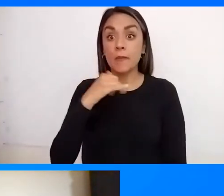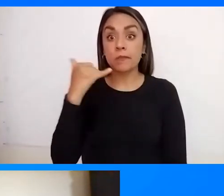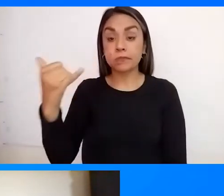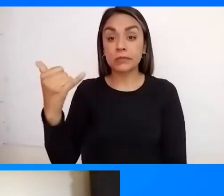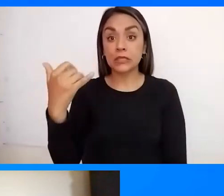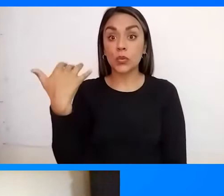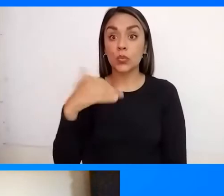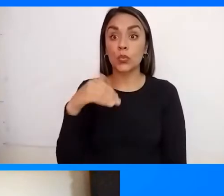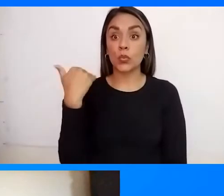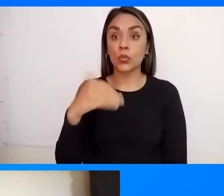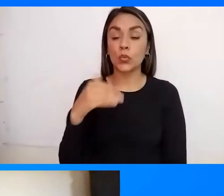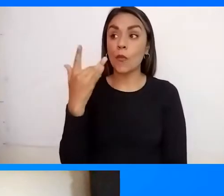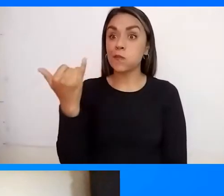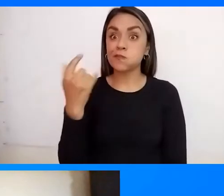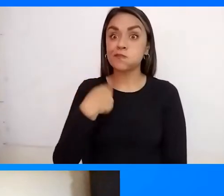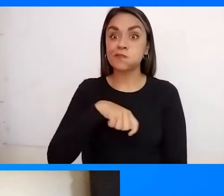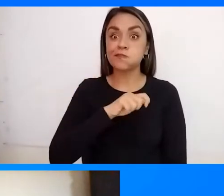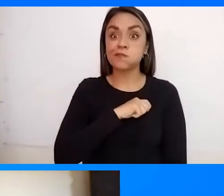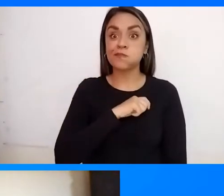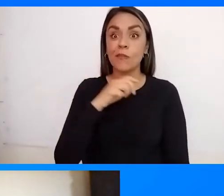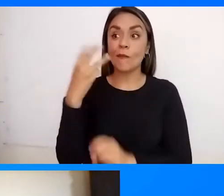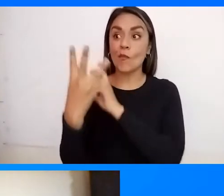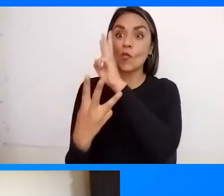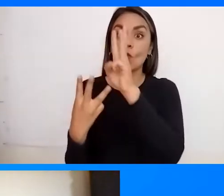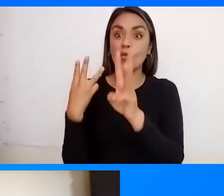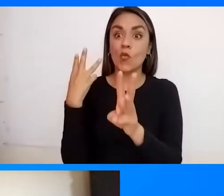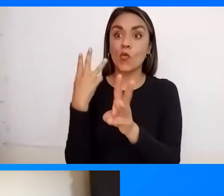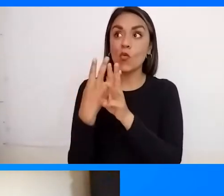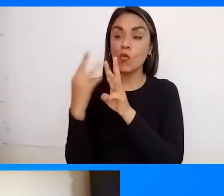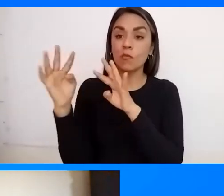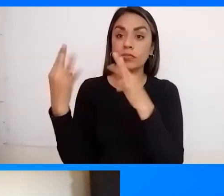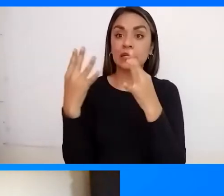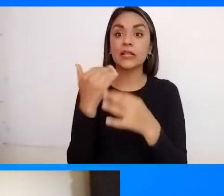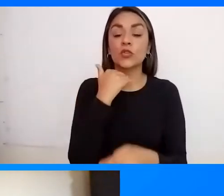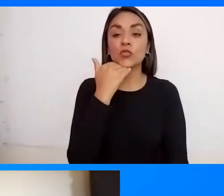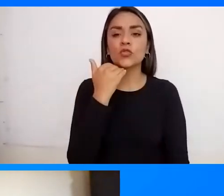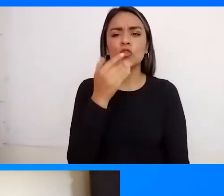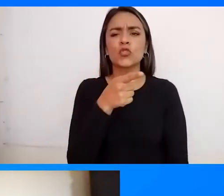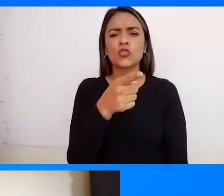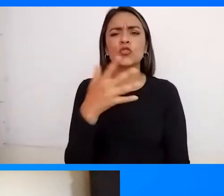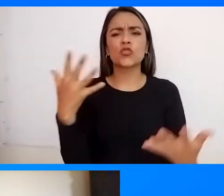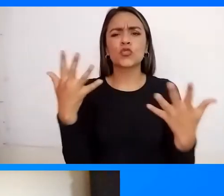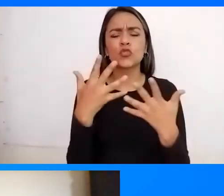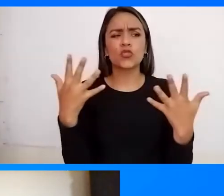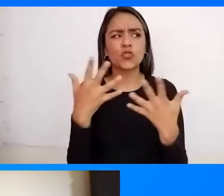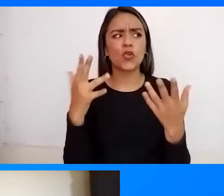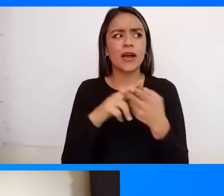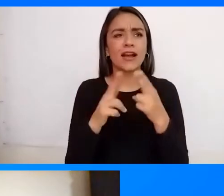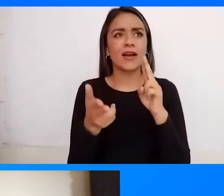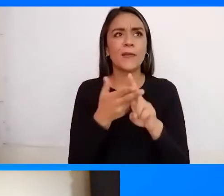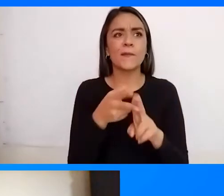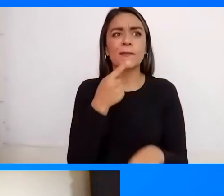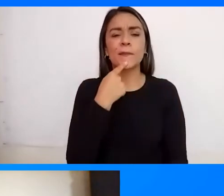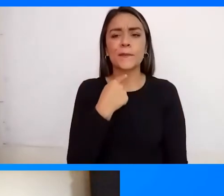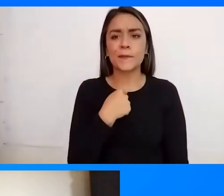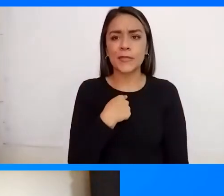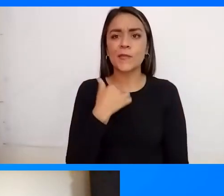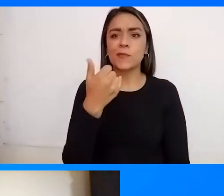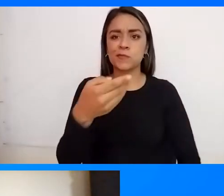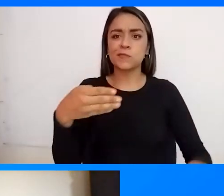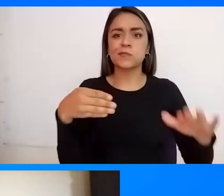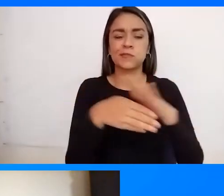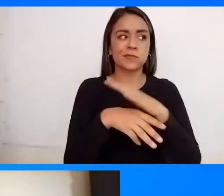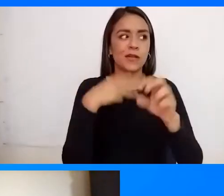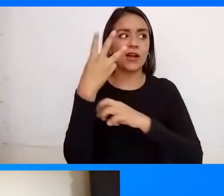Tenemos presencia aquí a nivel mundial Yo no sé Y tú de dónde me estás diciendo que también ingresan a nivel